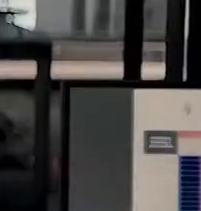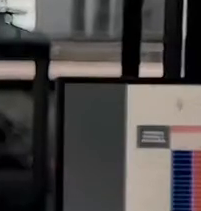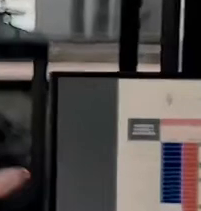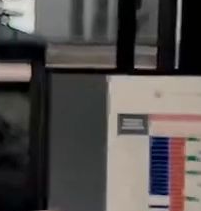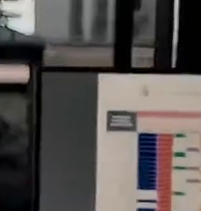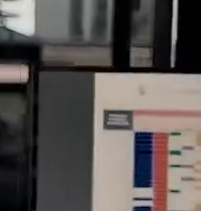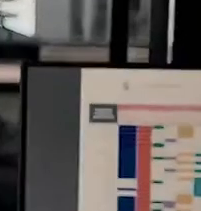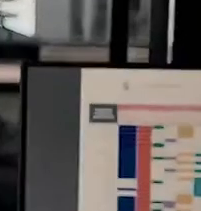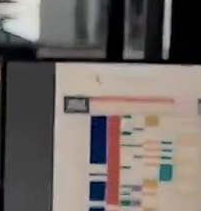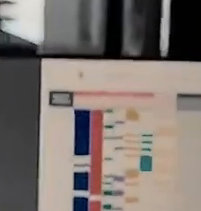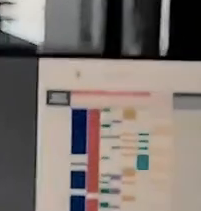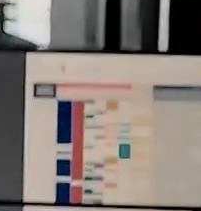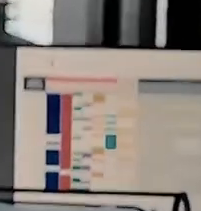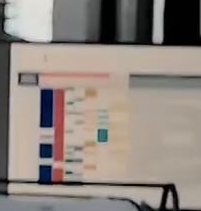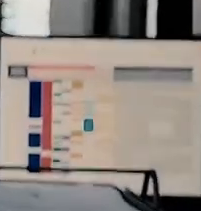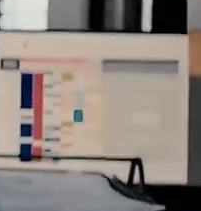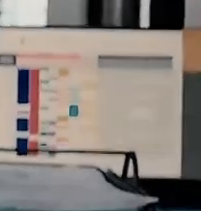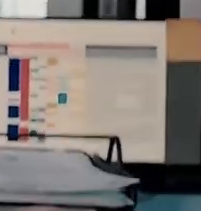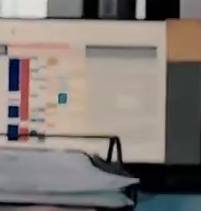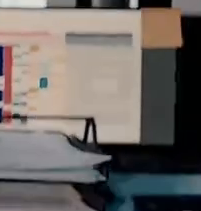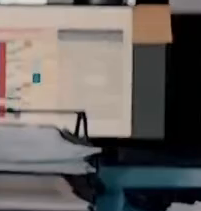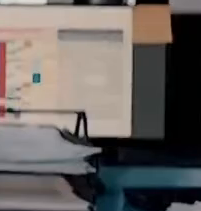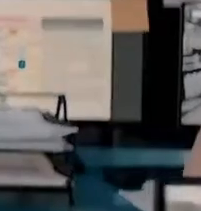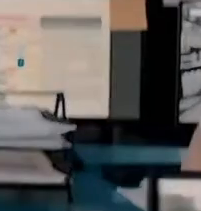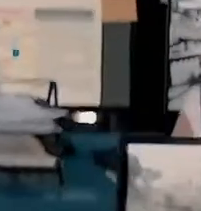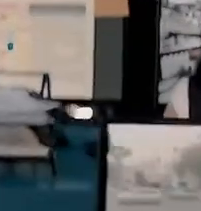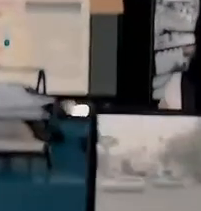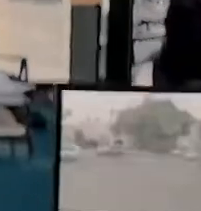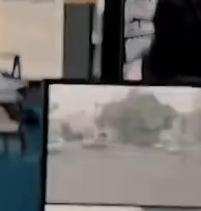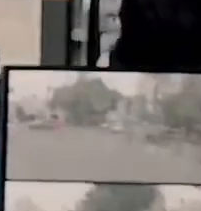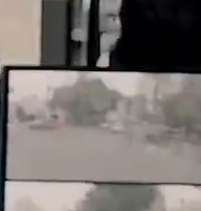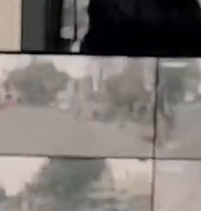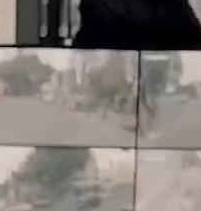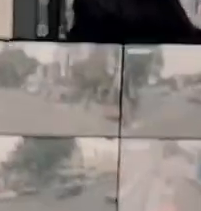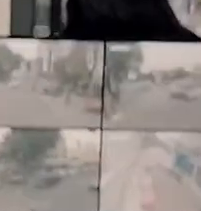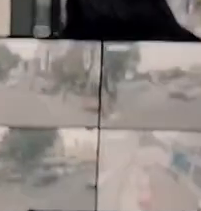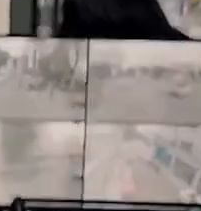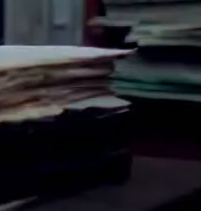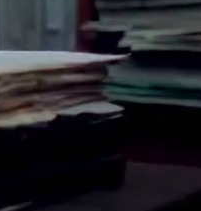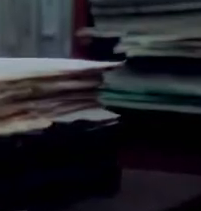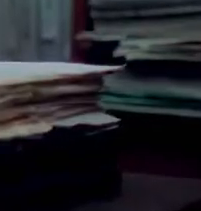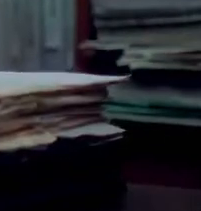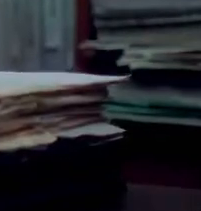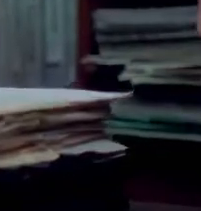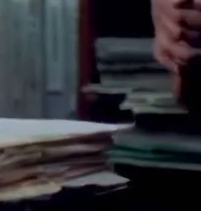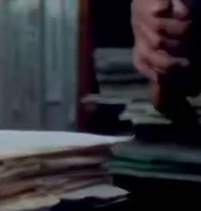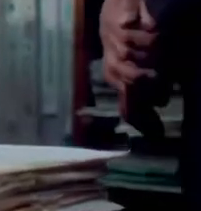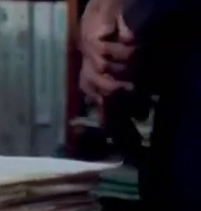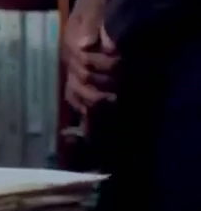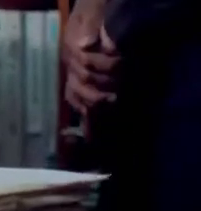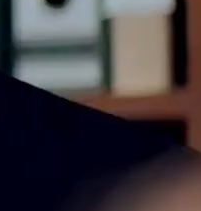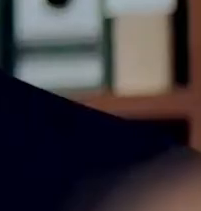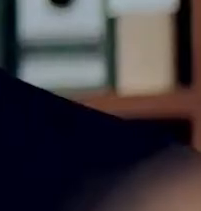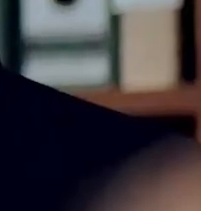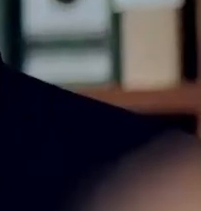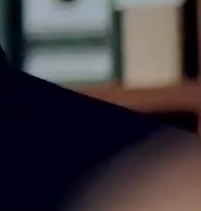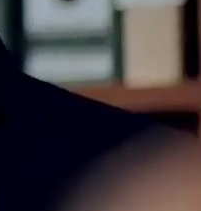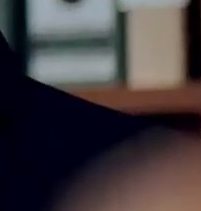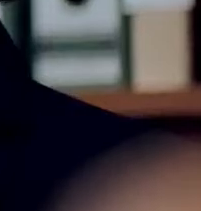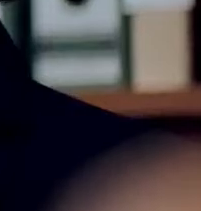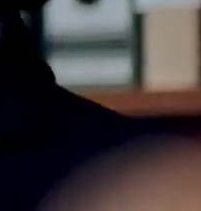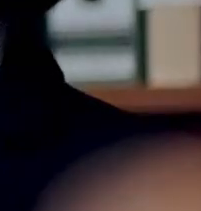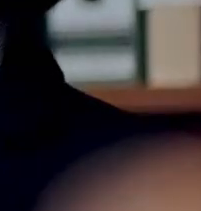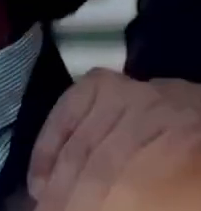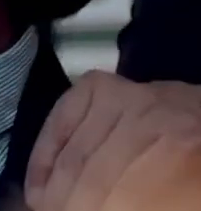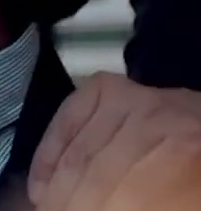en los últimos cinco años en México ha gobernado la delincuencia vamos a romper ese pacto de